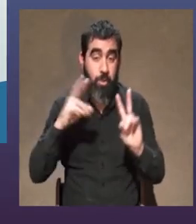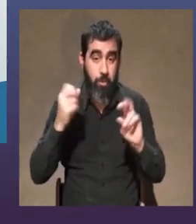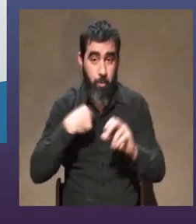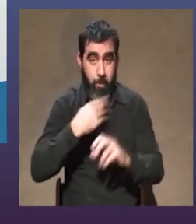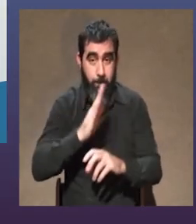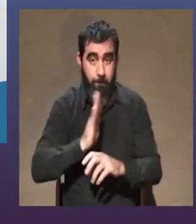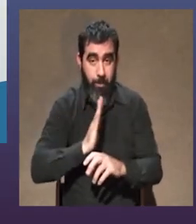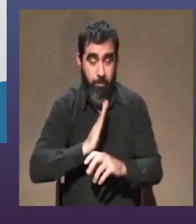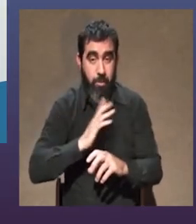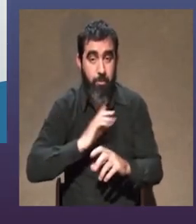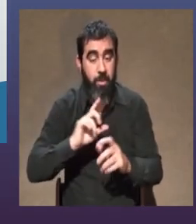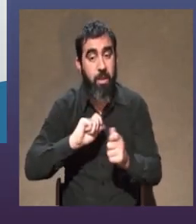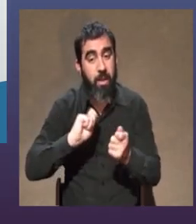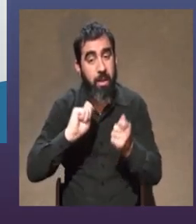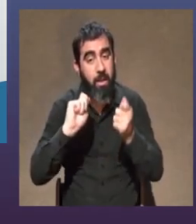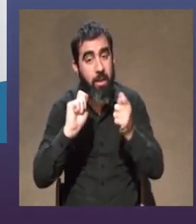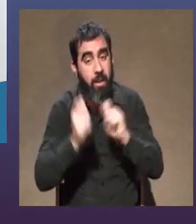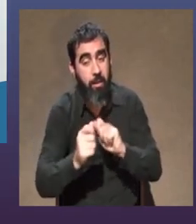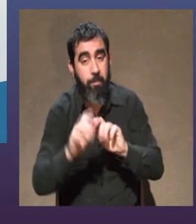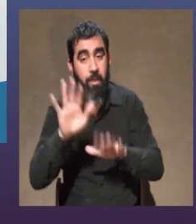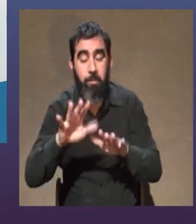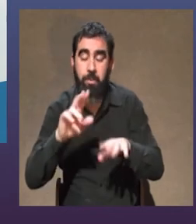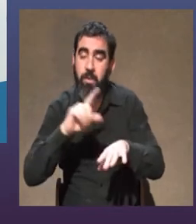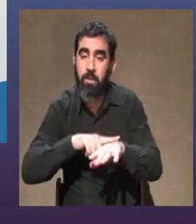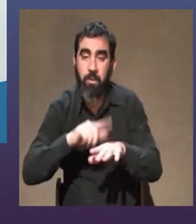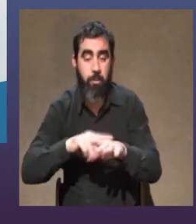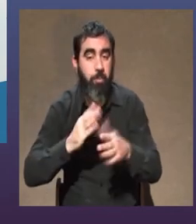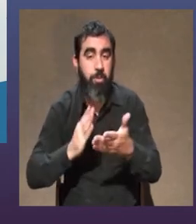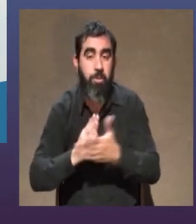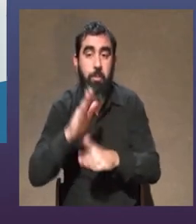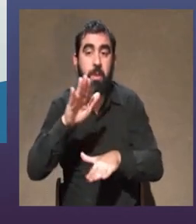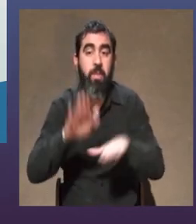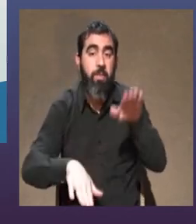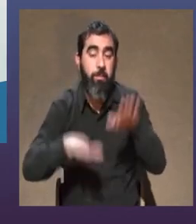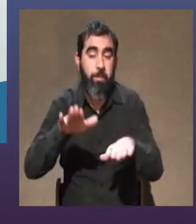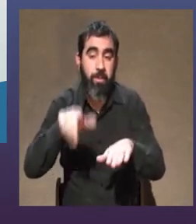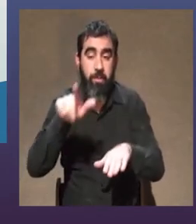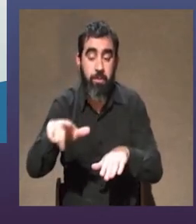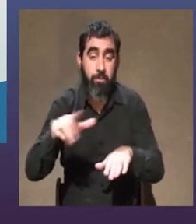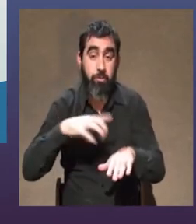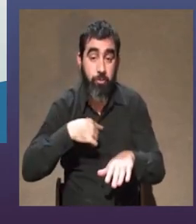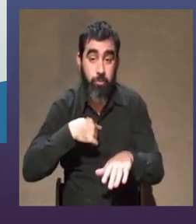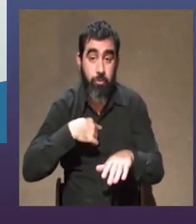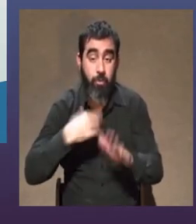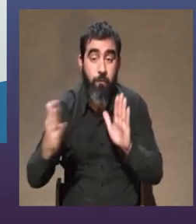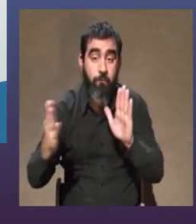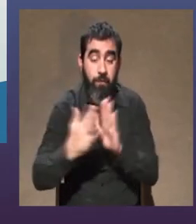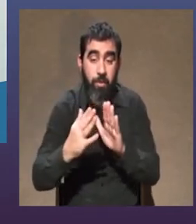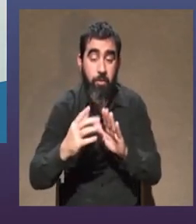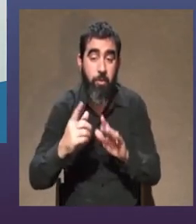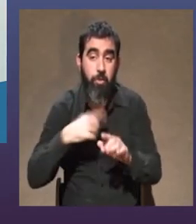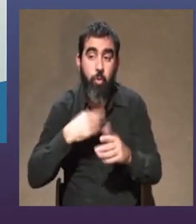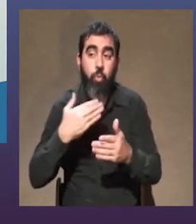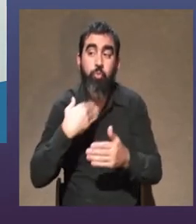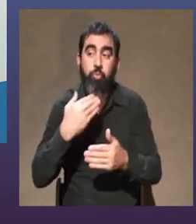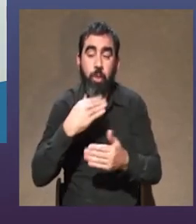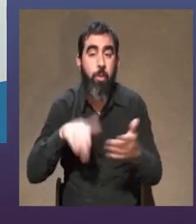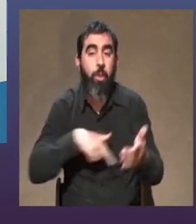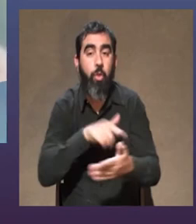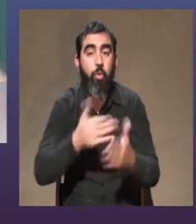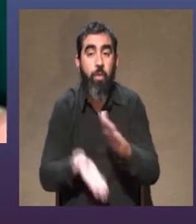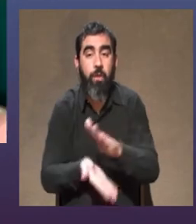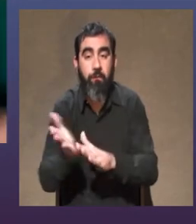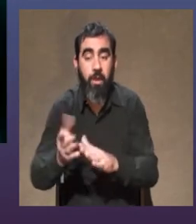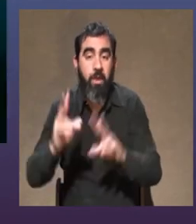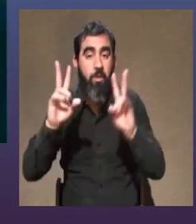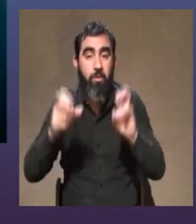va transmutando todo el tiempo según con eso que me voy enfrentando que no sé para dónde va a ir como que tiene